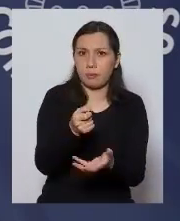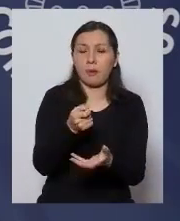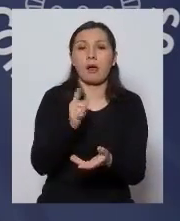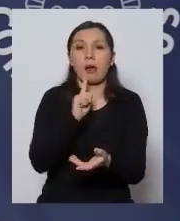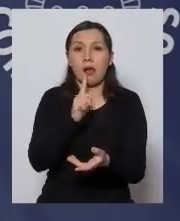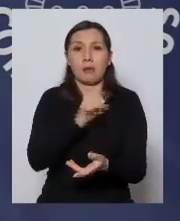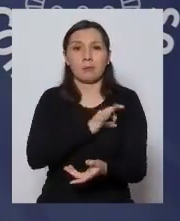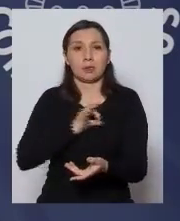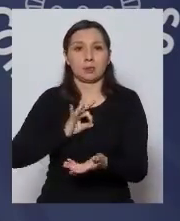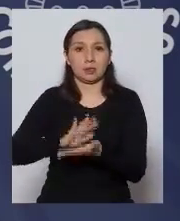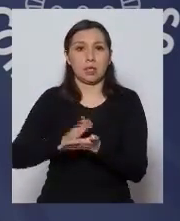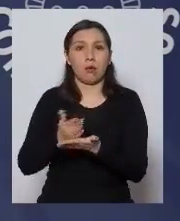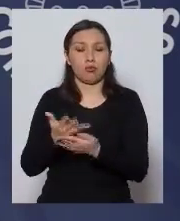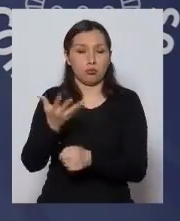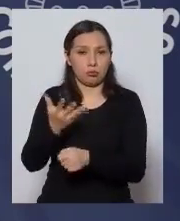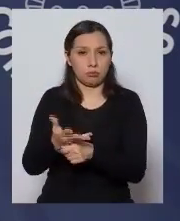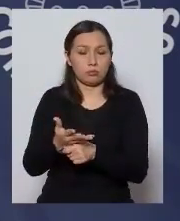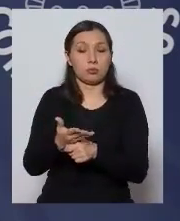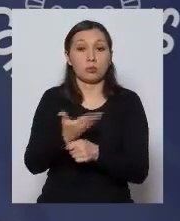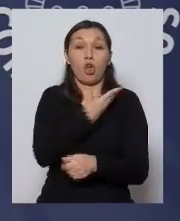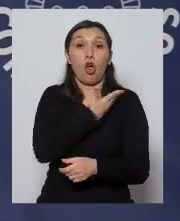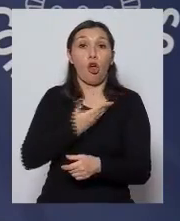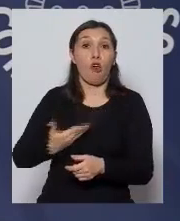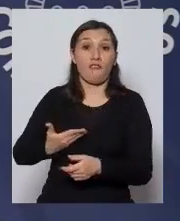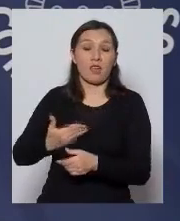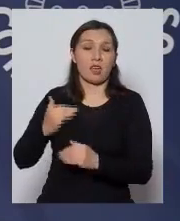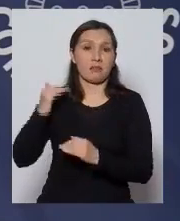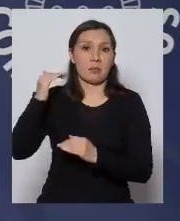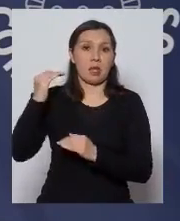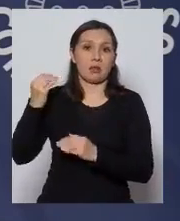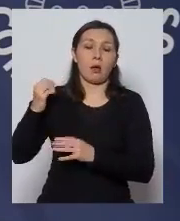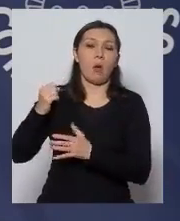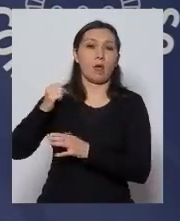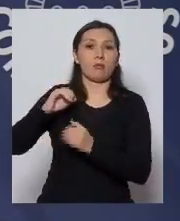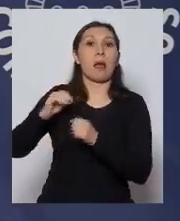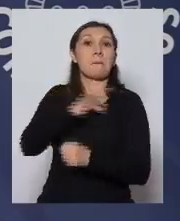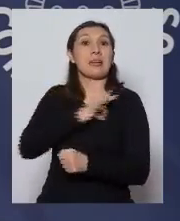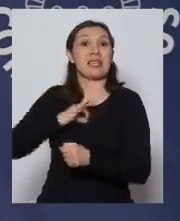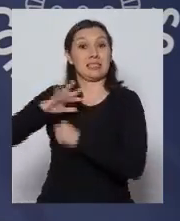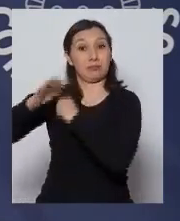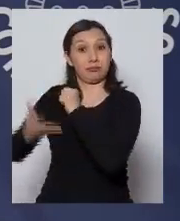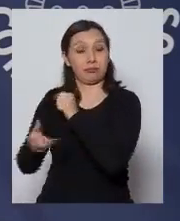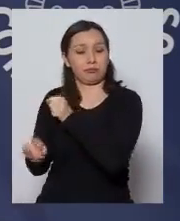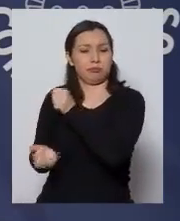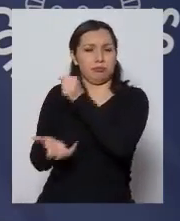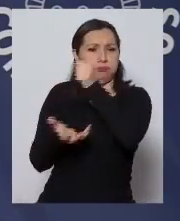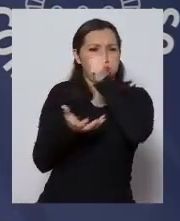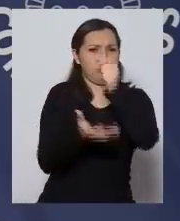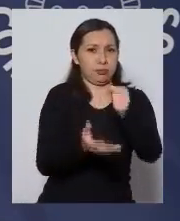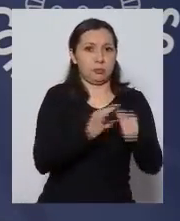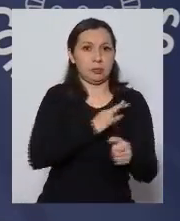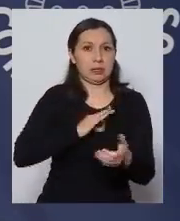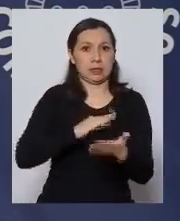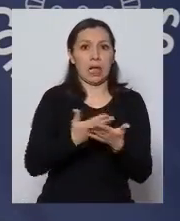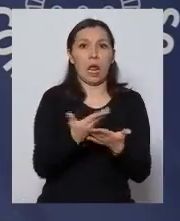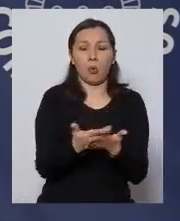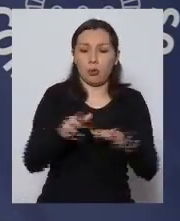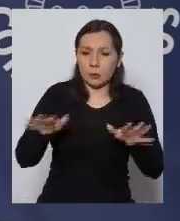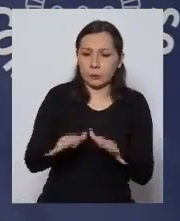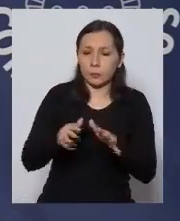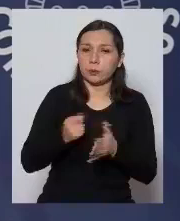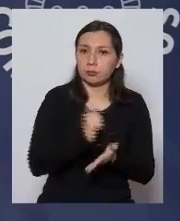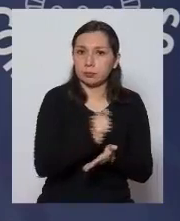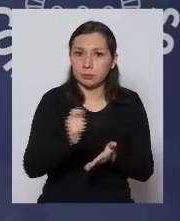el Ministerio de Salud de parte del gobierno central del Ministerio de Hacienda para esta campaña para este esfuerzo de esta